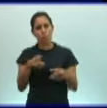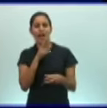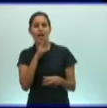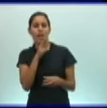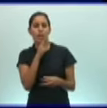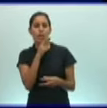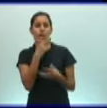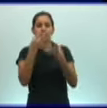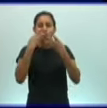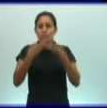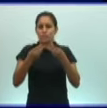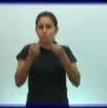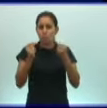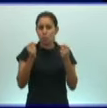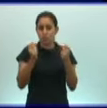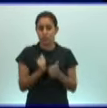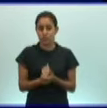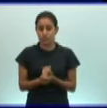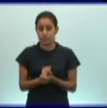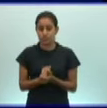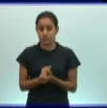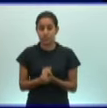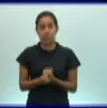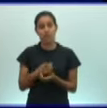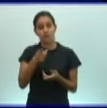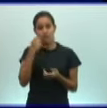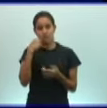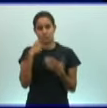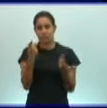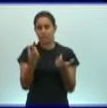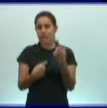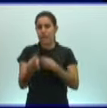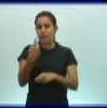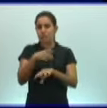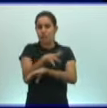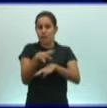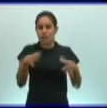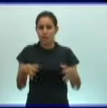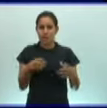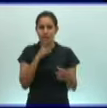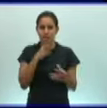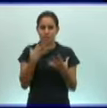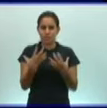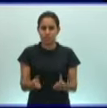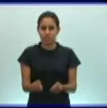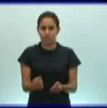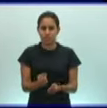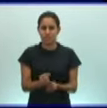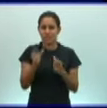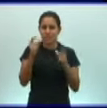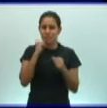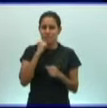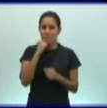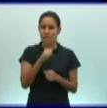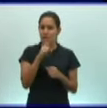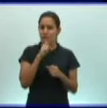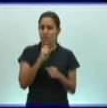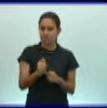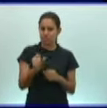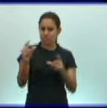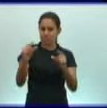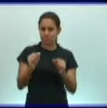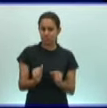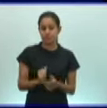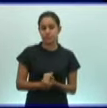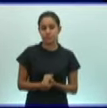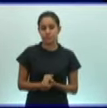es lógico que si son animales acuáticos, son los de menos nivel de complejidad, recuerden cuál es el origen de los animales en nuestros mar.